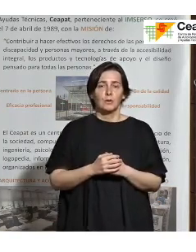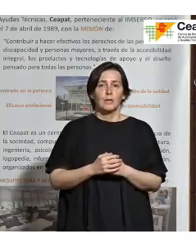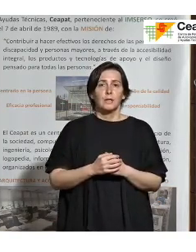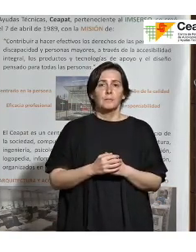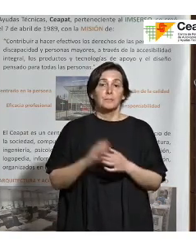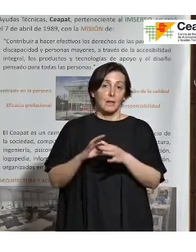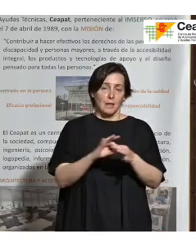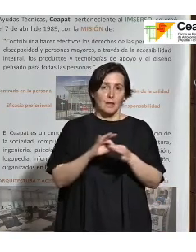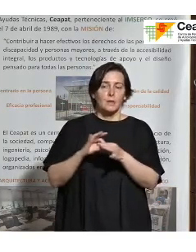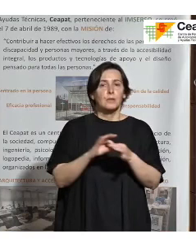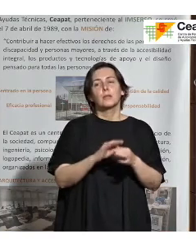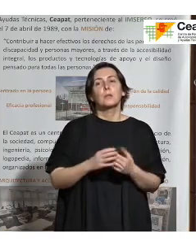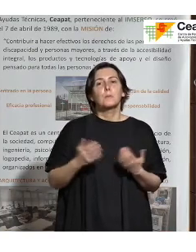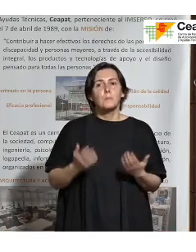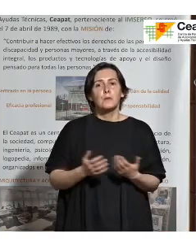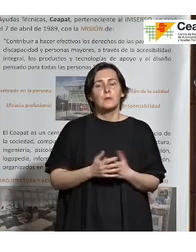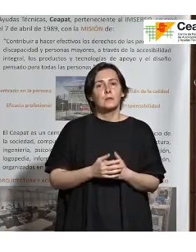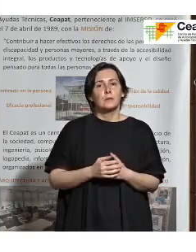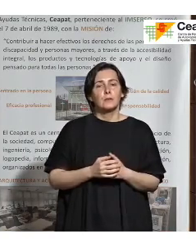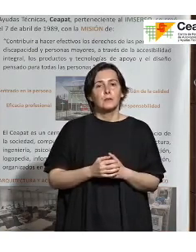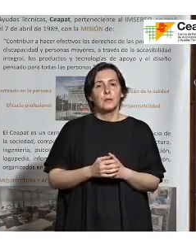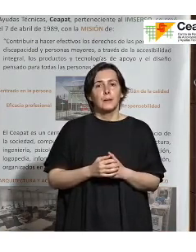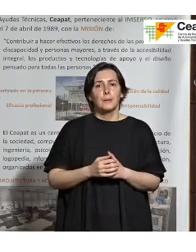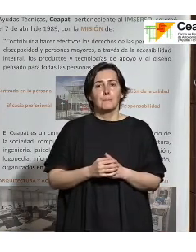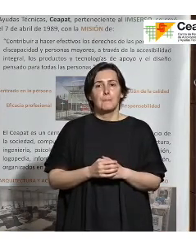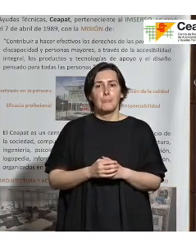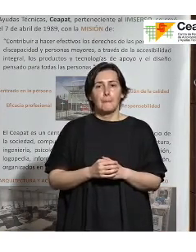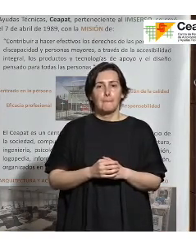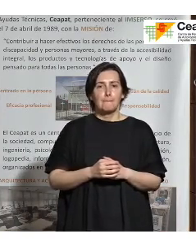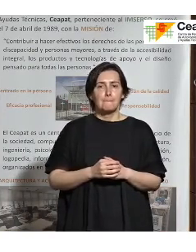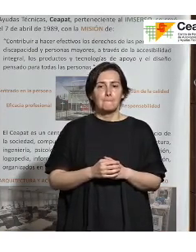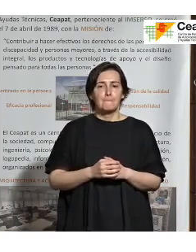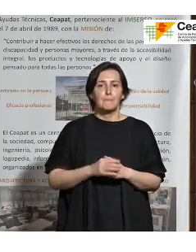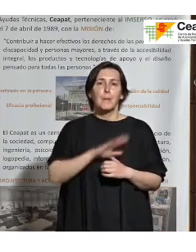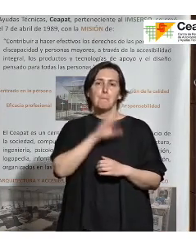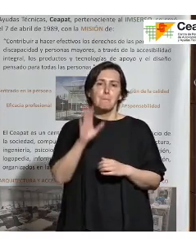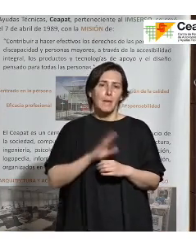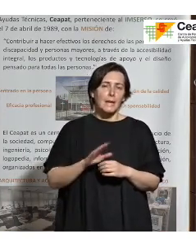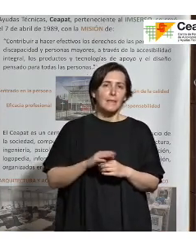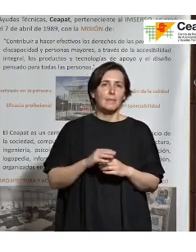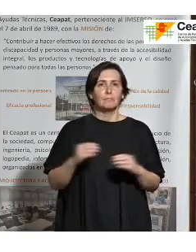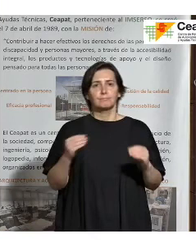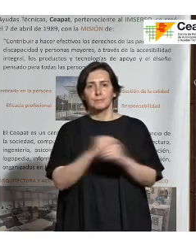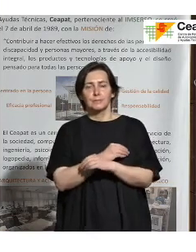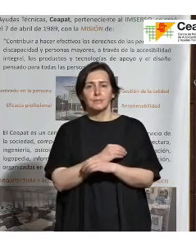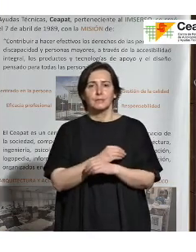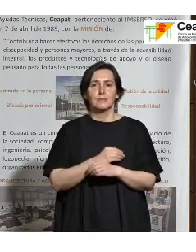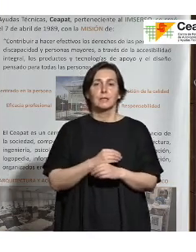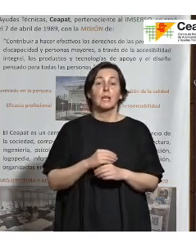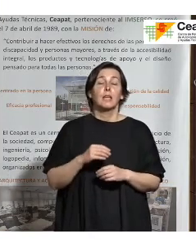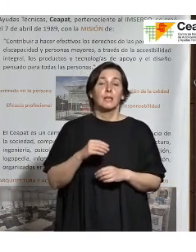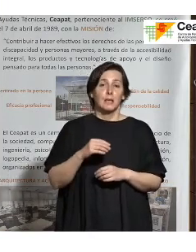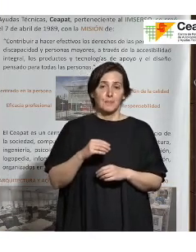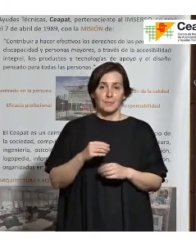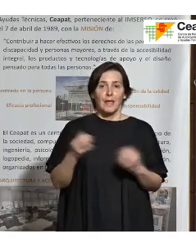convencer yo creo que o sea la verdad es que parece paradójico pero todavía hay que convencer algunas administraciones